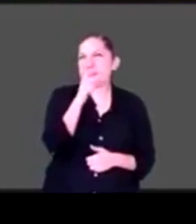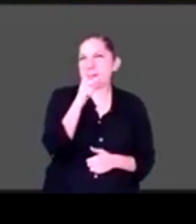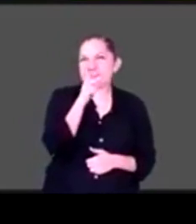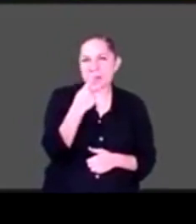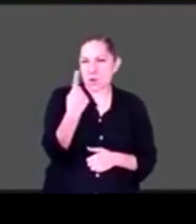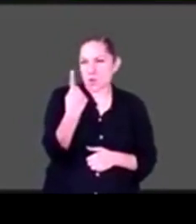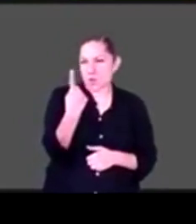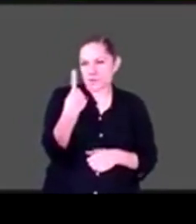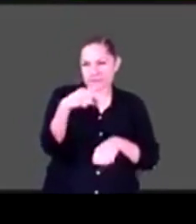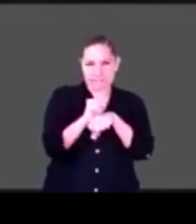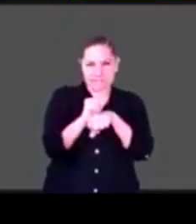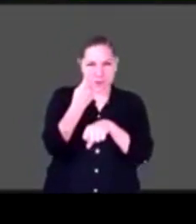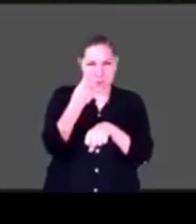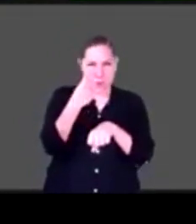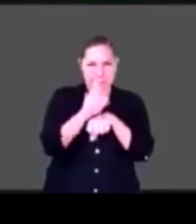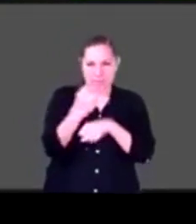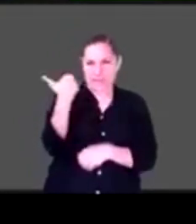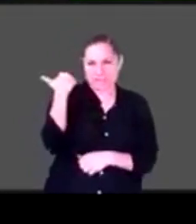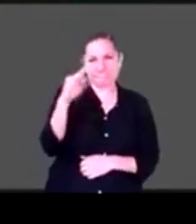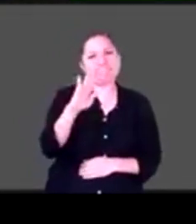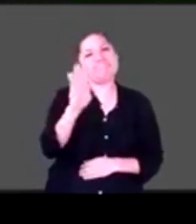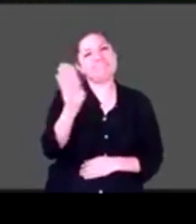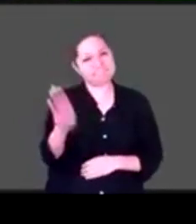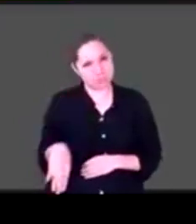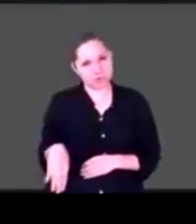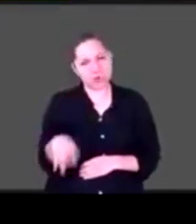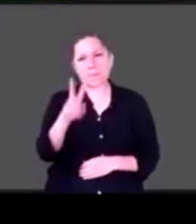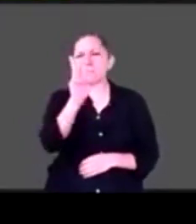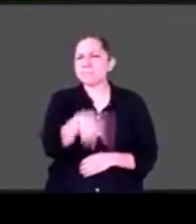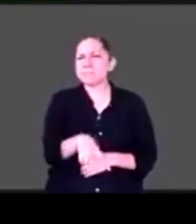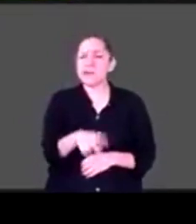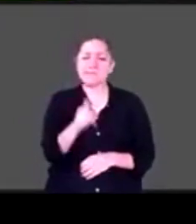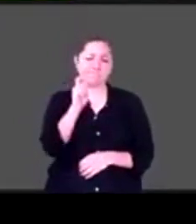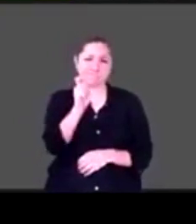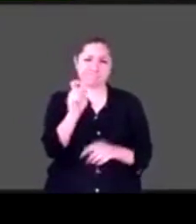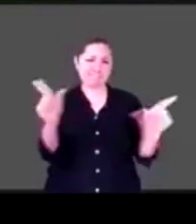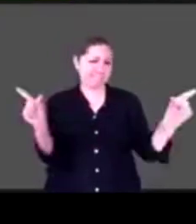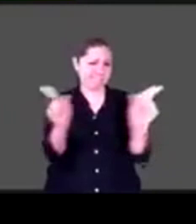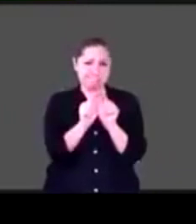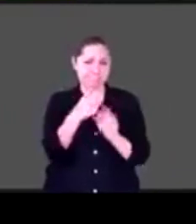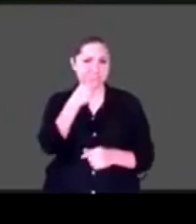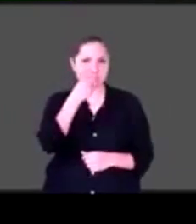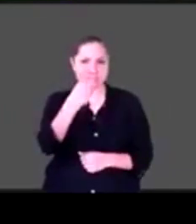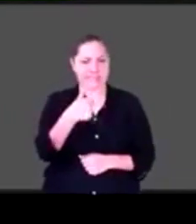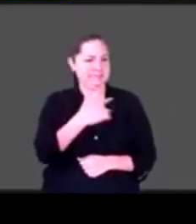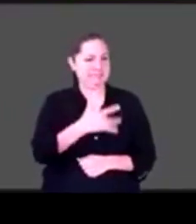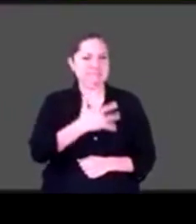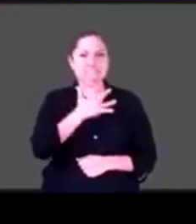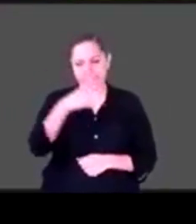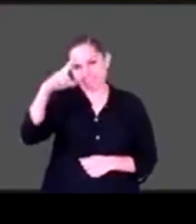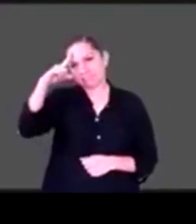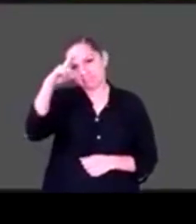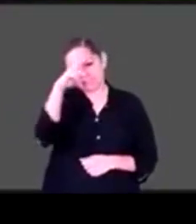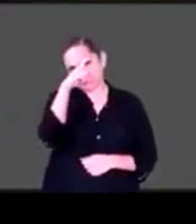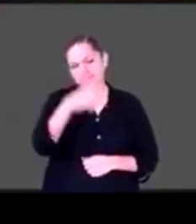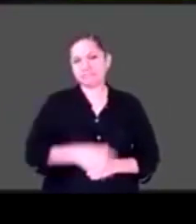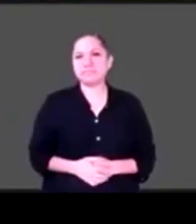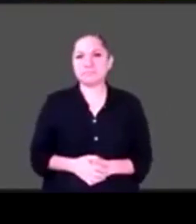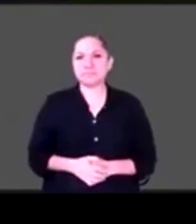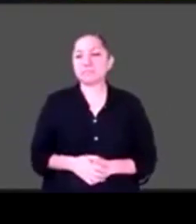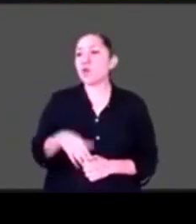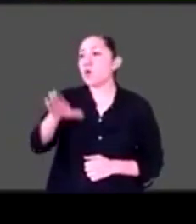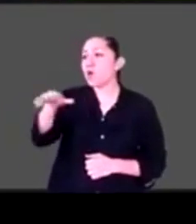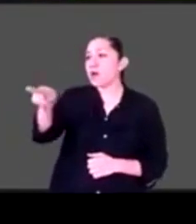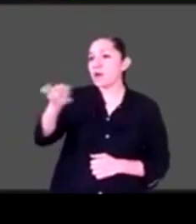difícil, por decirlo rápido. Jorge, tú eres más grande y